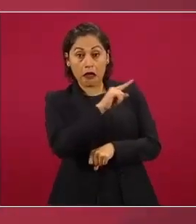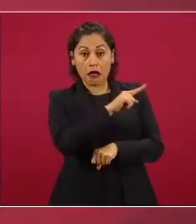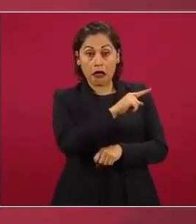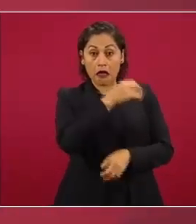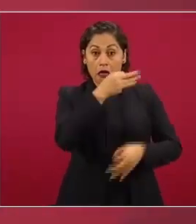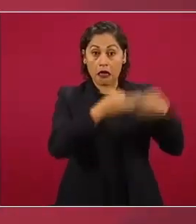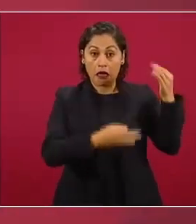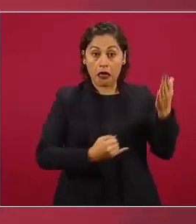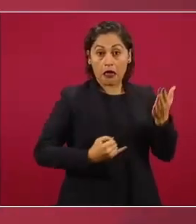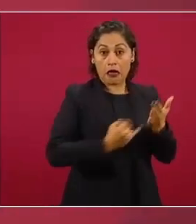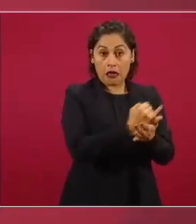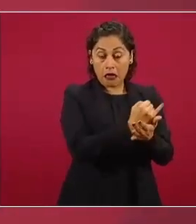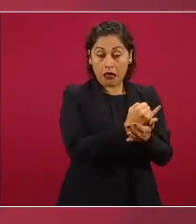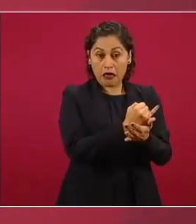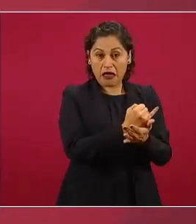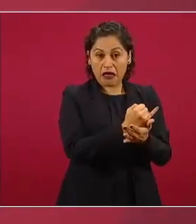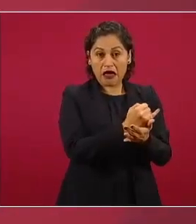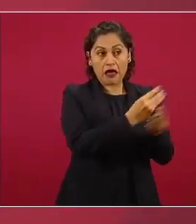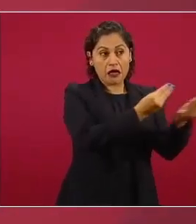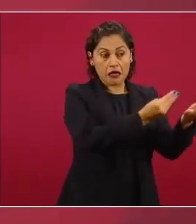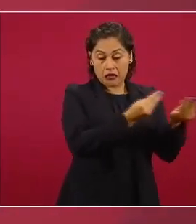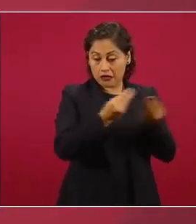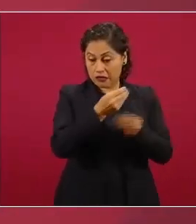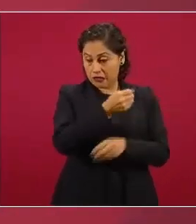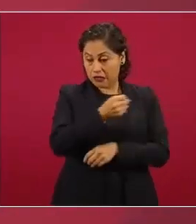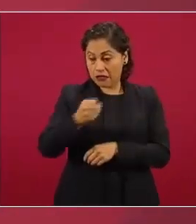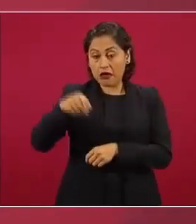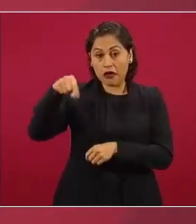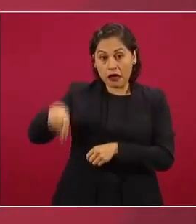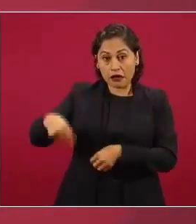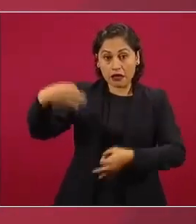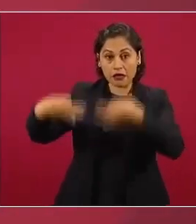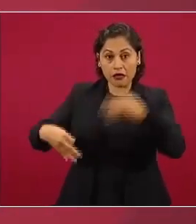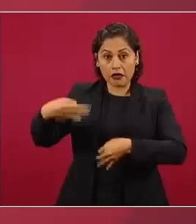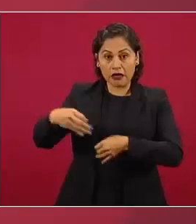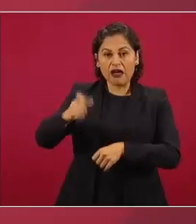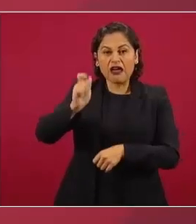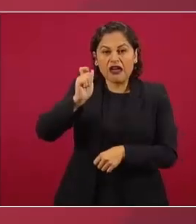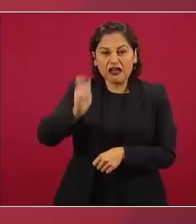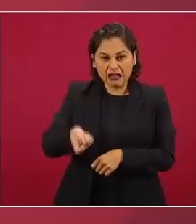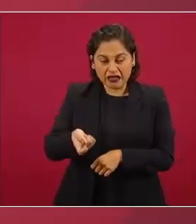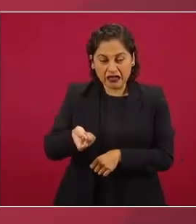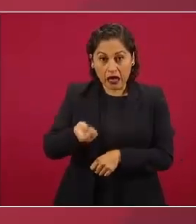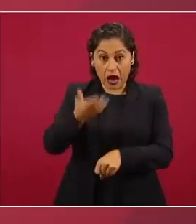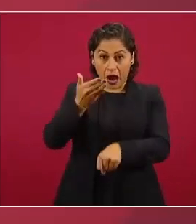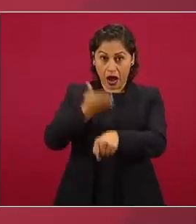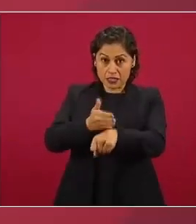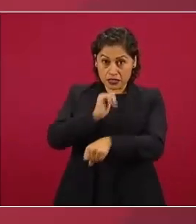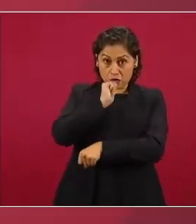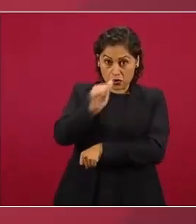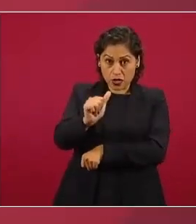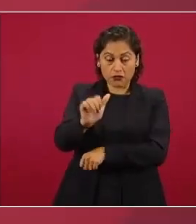Cienfuegos no significa impunidad significa que se inicia una investigación